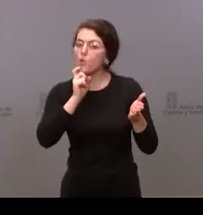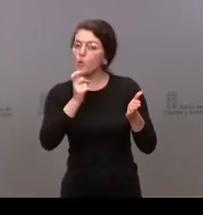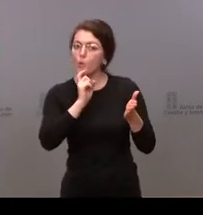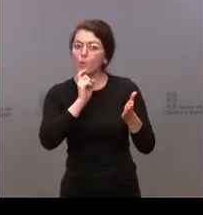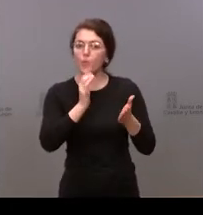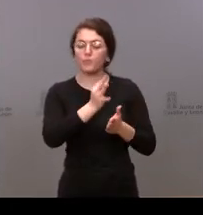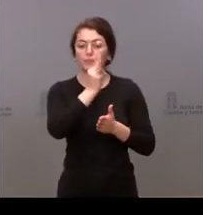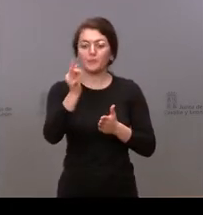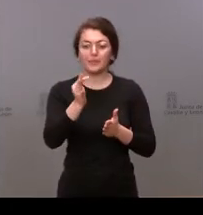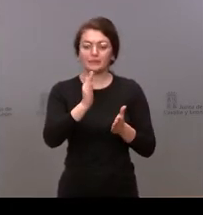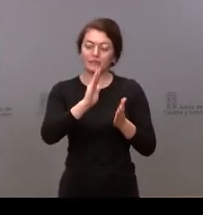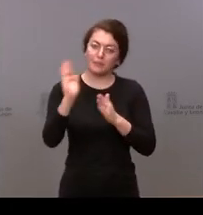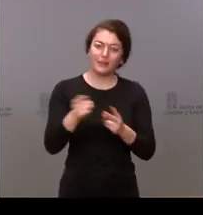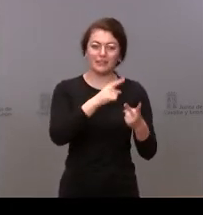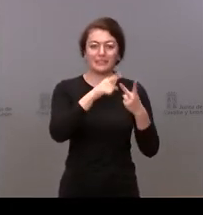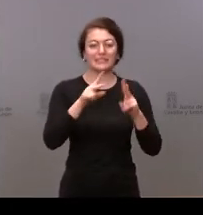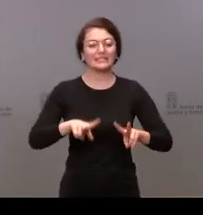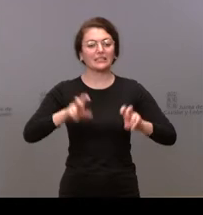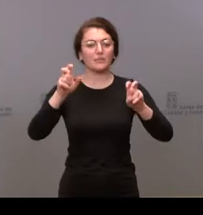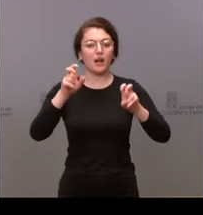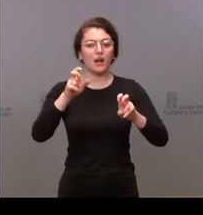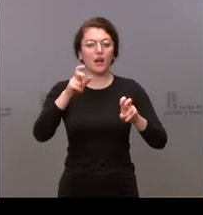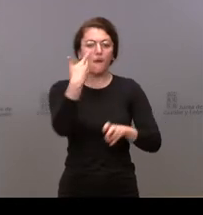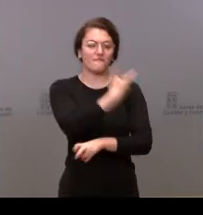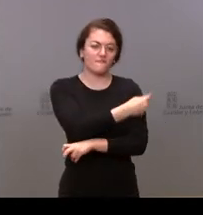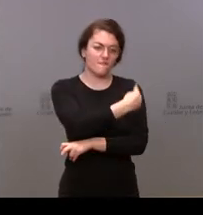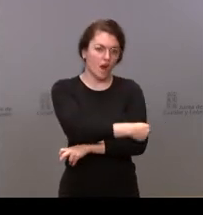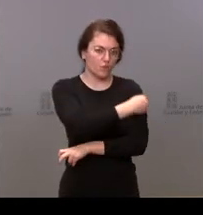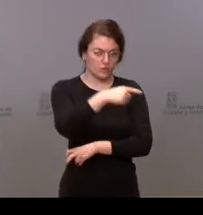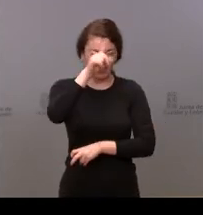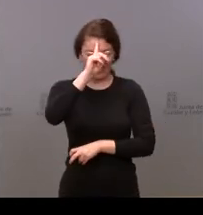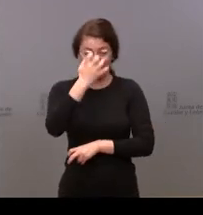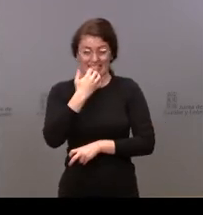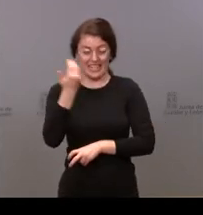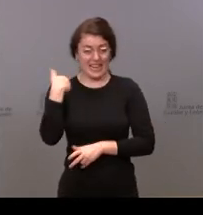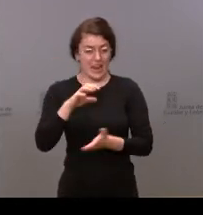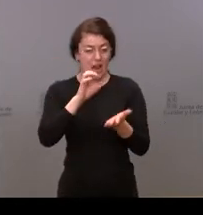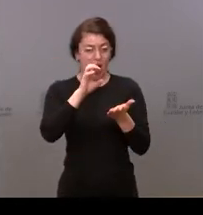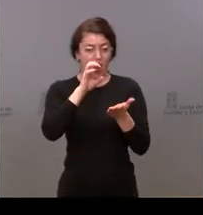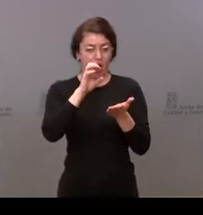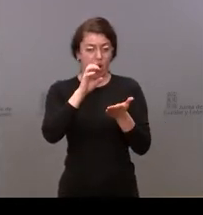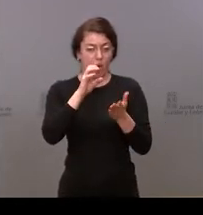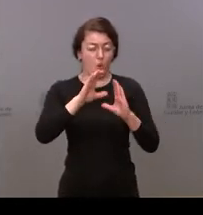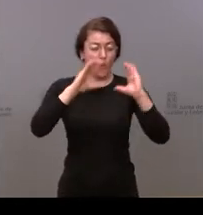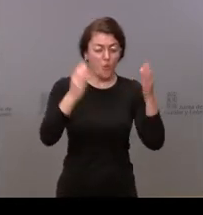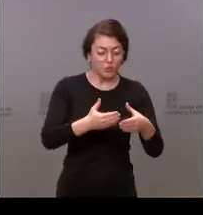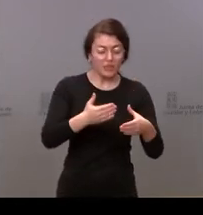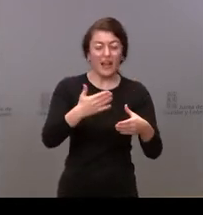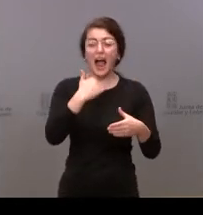Y, bueno, por otra parte, sobre el tema de las vacunas, no sé si la Junta tiene algún plan para acelerar el ritmo de vacunación.